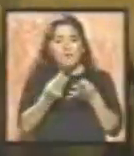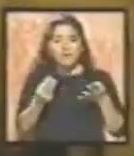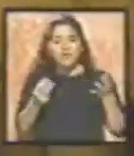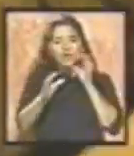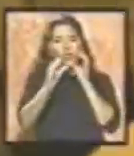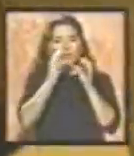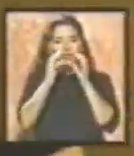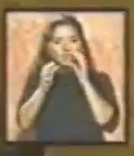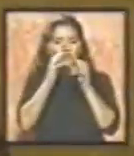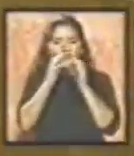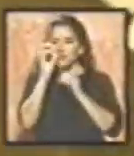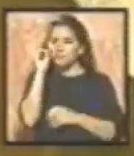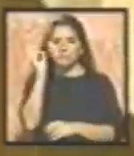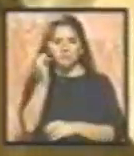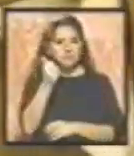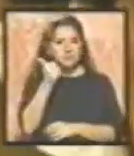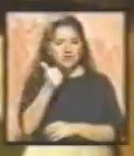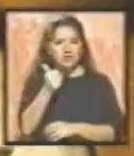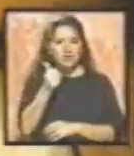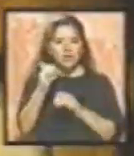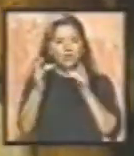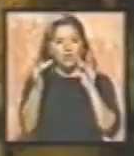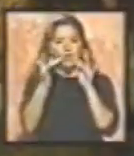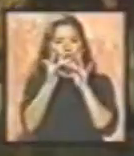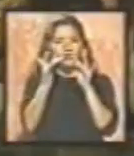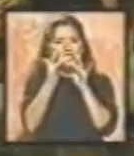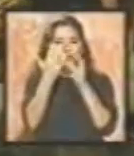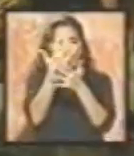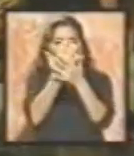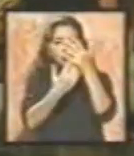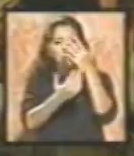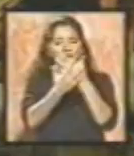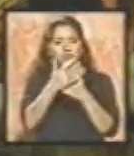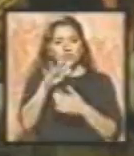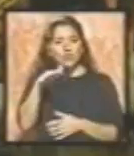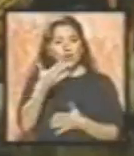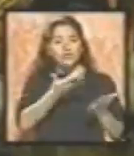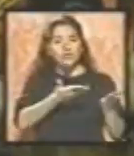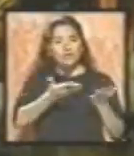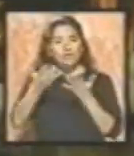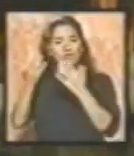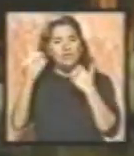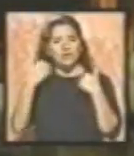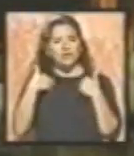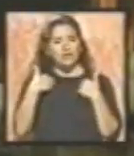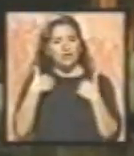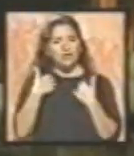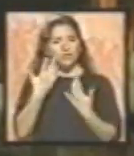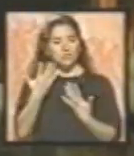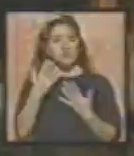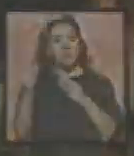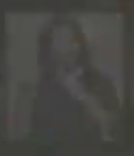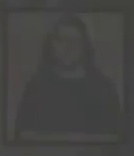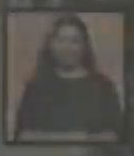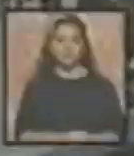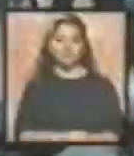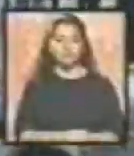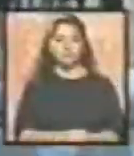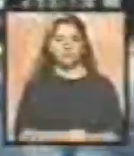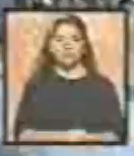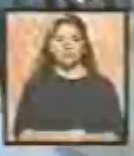comunicación eficaz a través del contacto con las manos, que lo ha llevado a tener un singular estilo de vida.